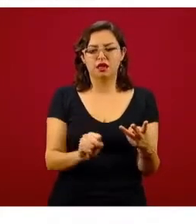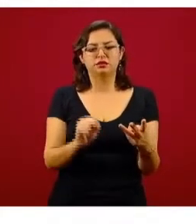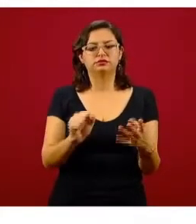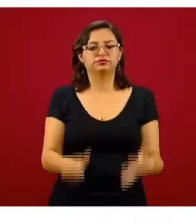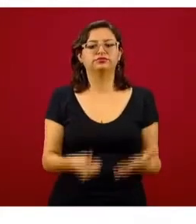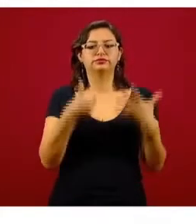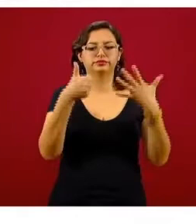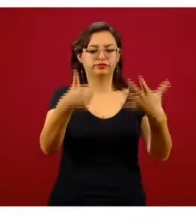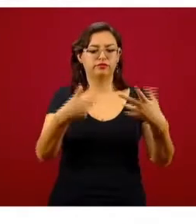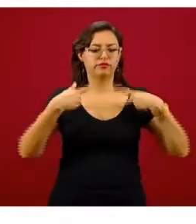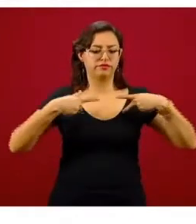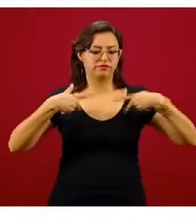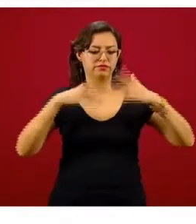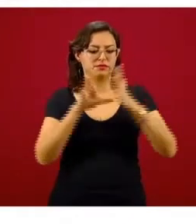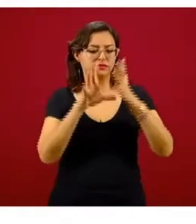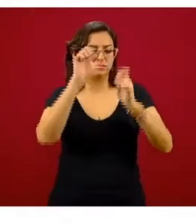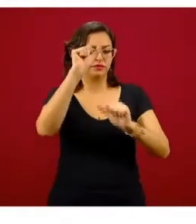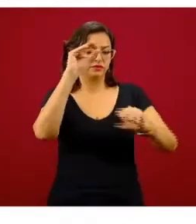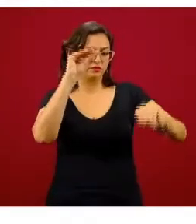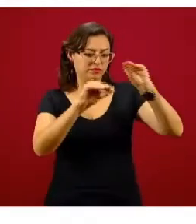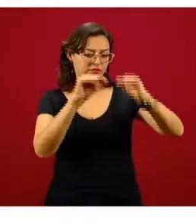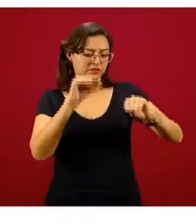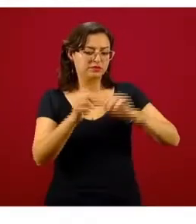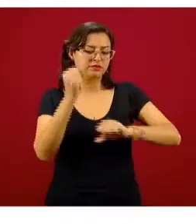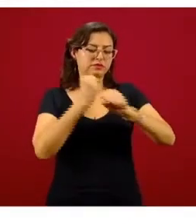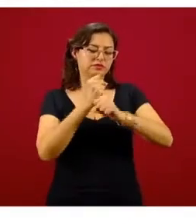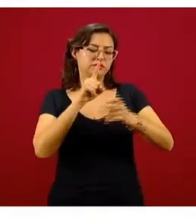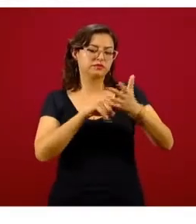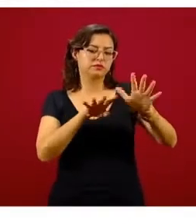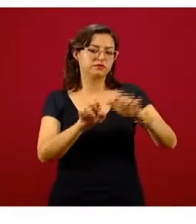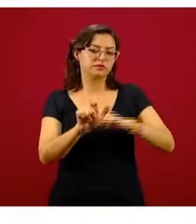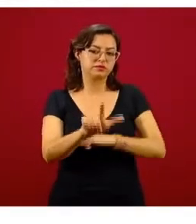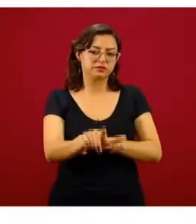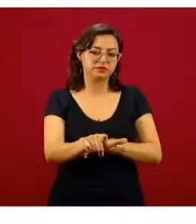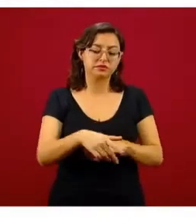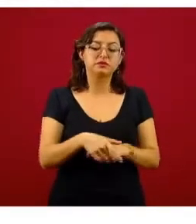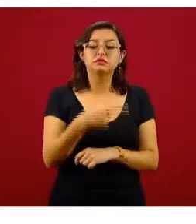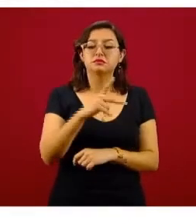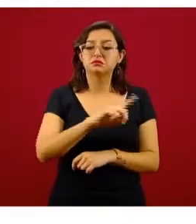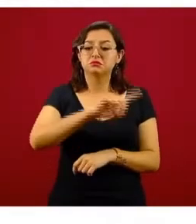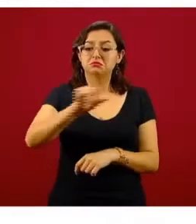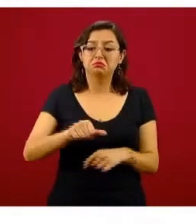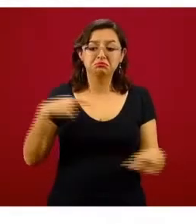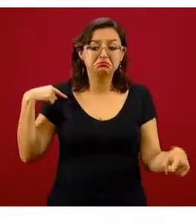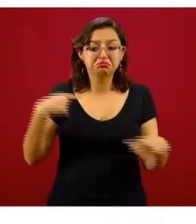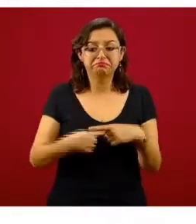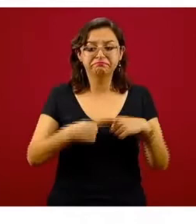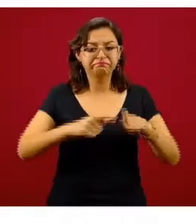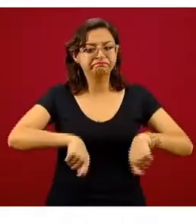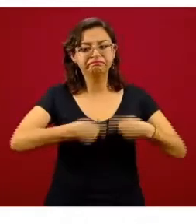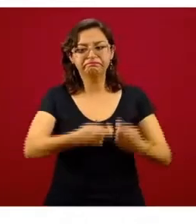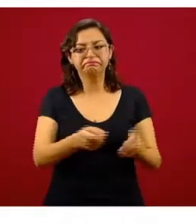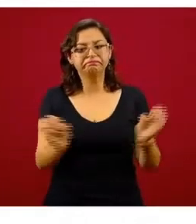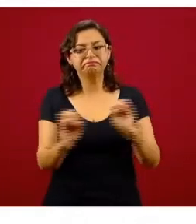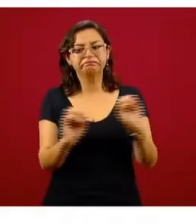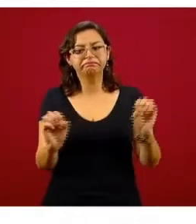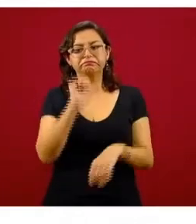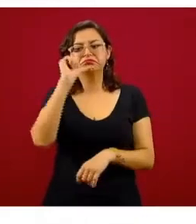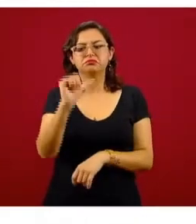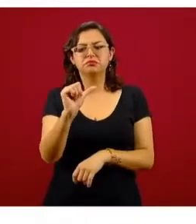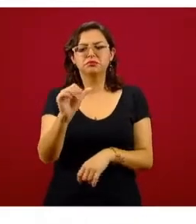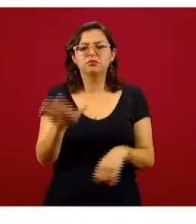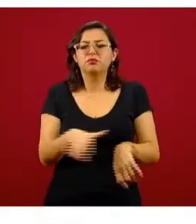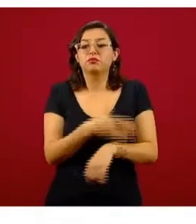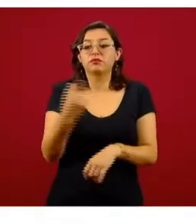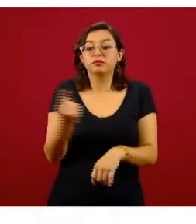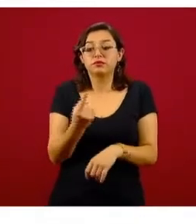constituyentes del 17, pero después por alguna razón no se había vuelto a entregar. Quizá una de las razones es que tiene